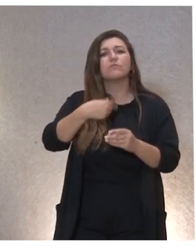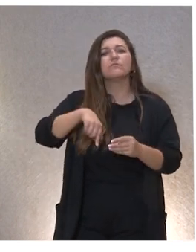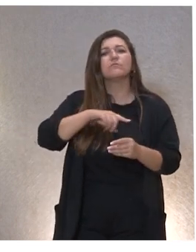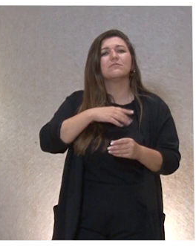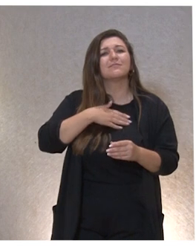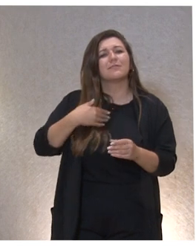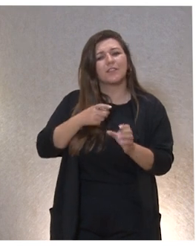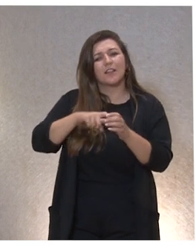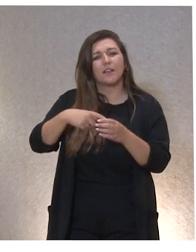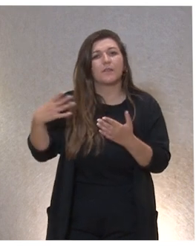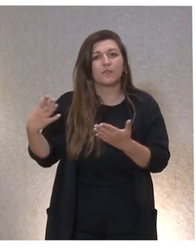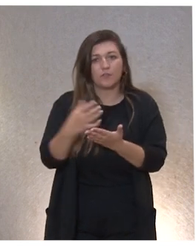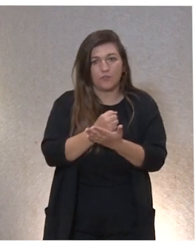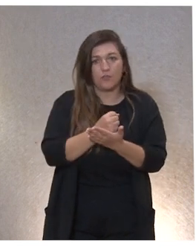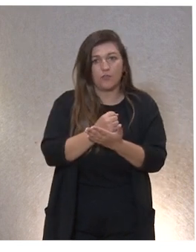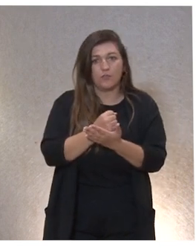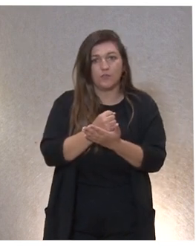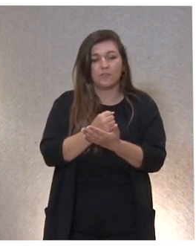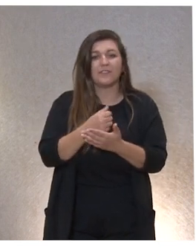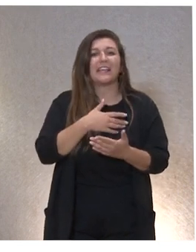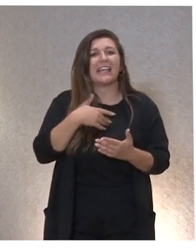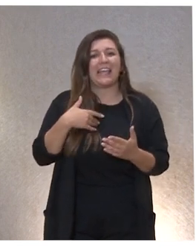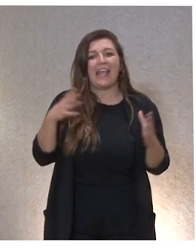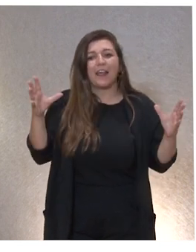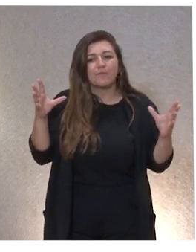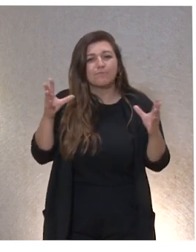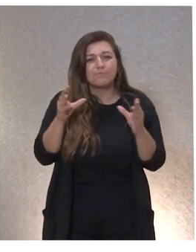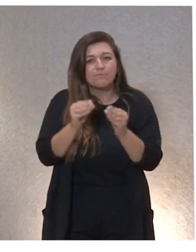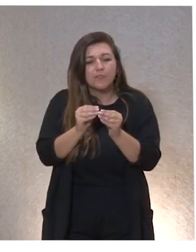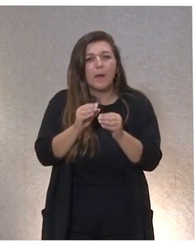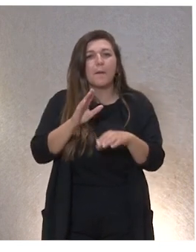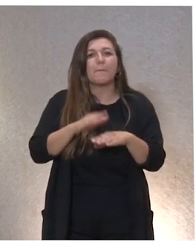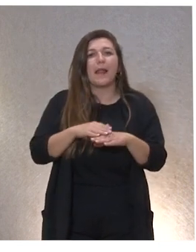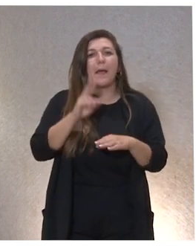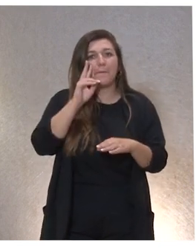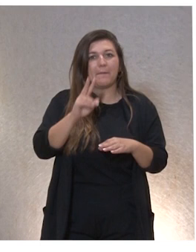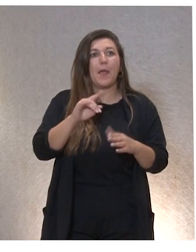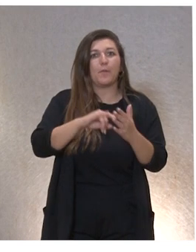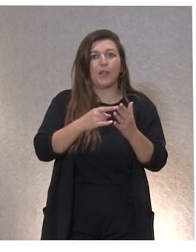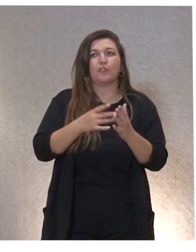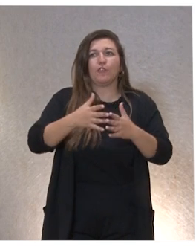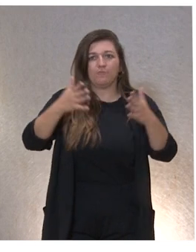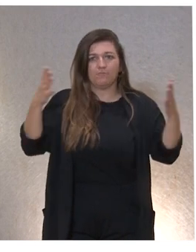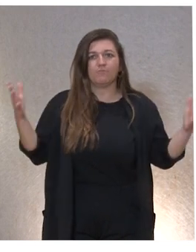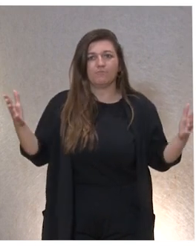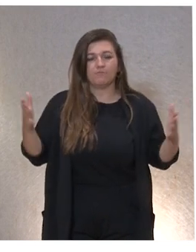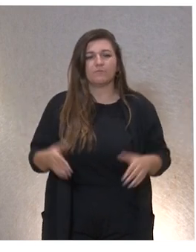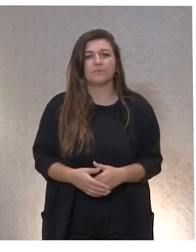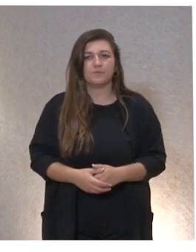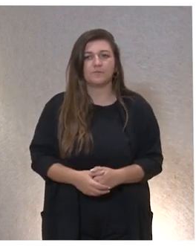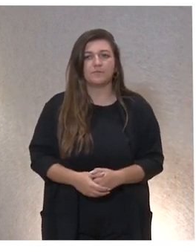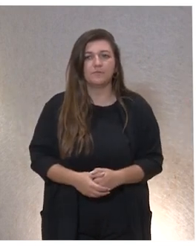participamos todos y lo que yo hago aquí un poco es aglutinarlo para que veamos un poco la dimensión de este proyecto pero en